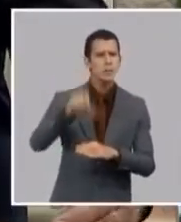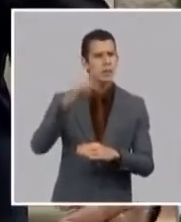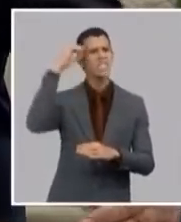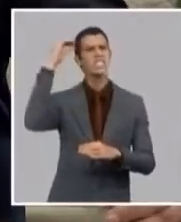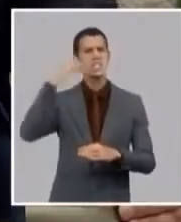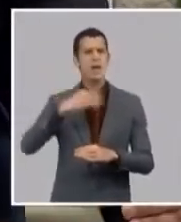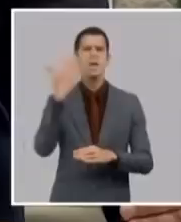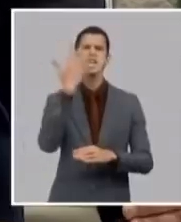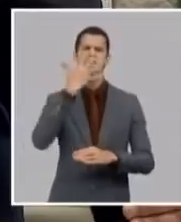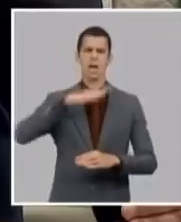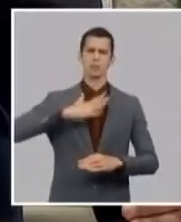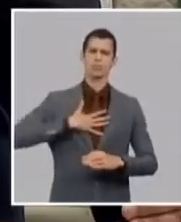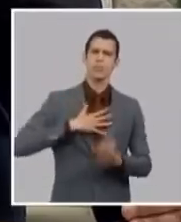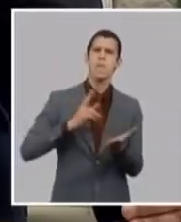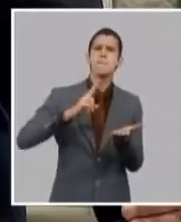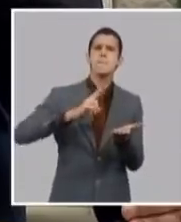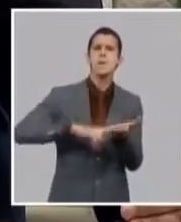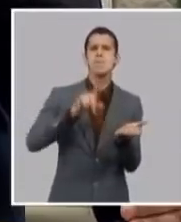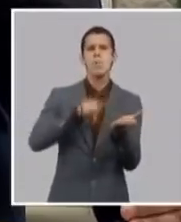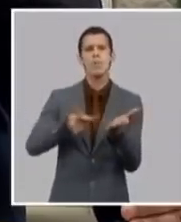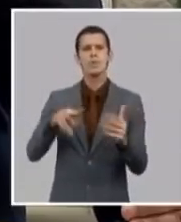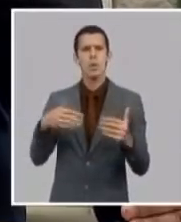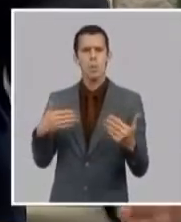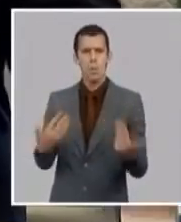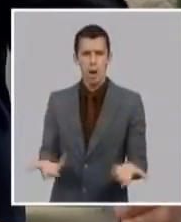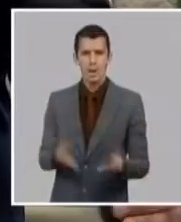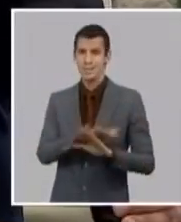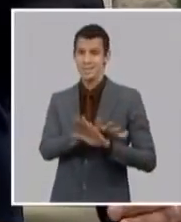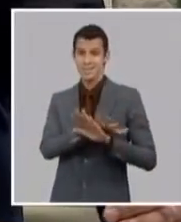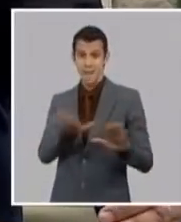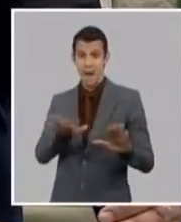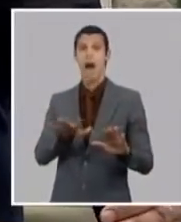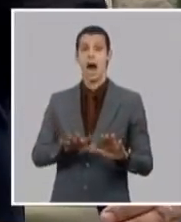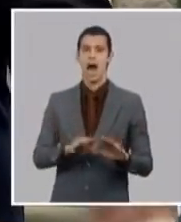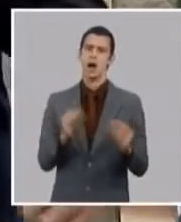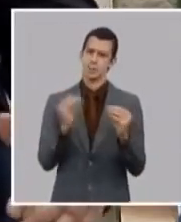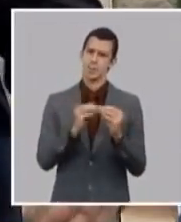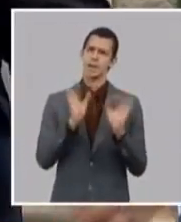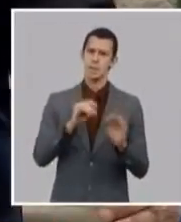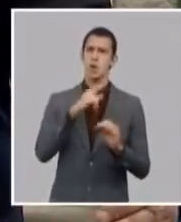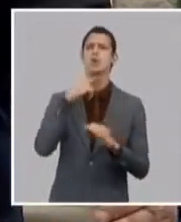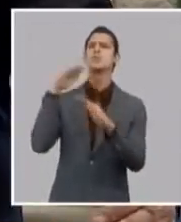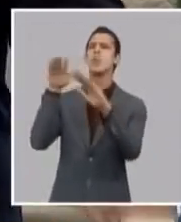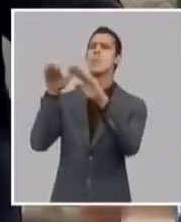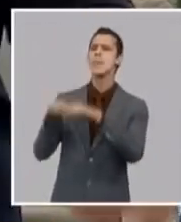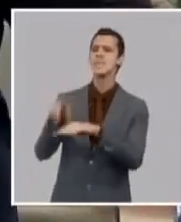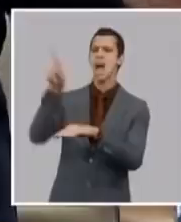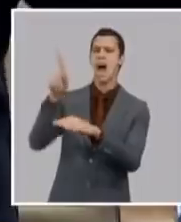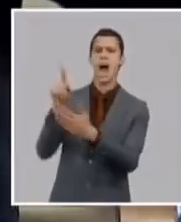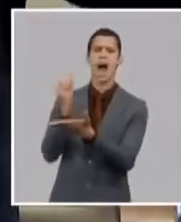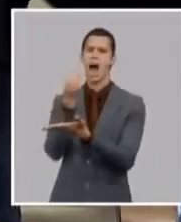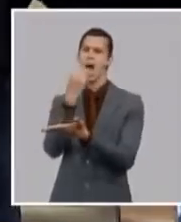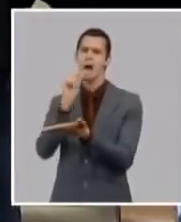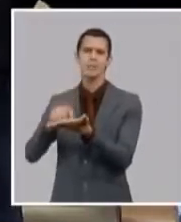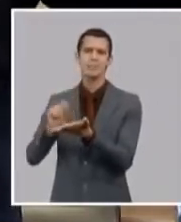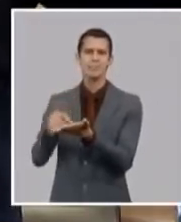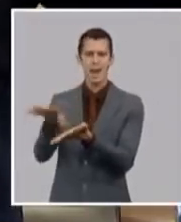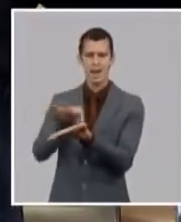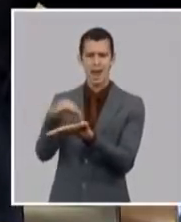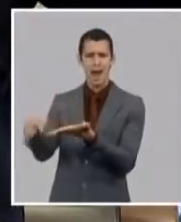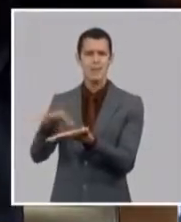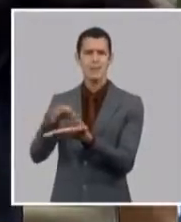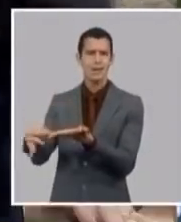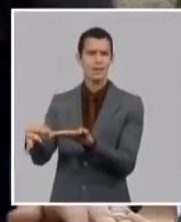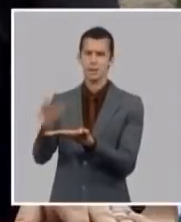y hacer una cancelación de la libreta de abastecimiento una cancelación temporal una congelación en el lugar de